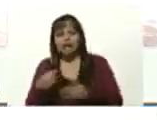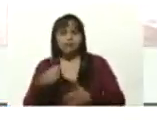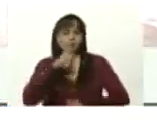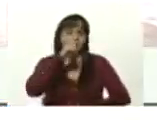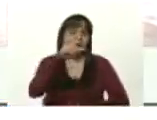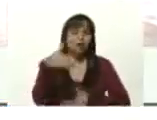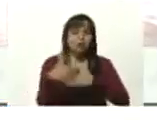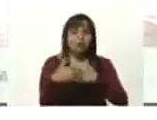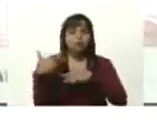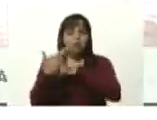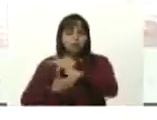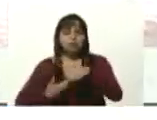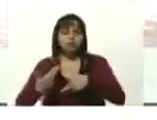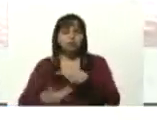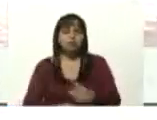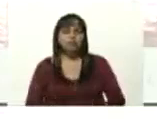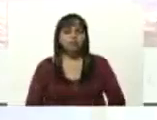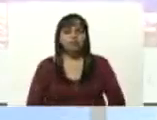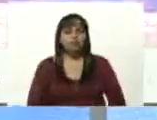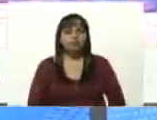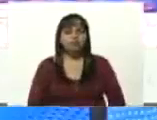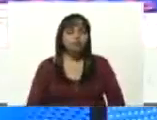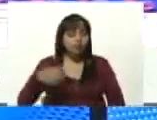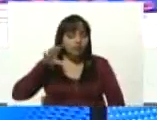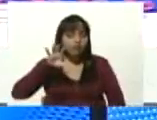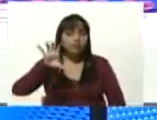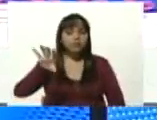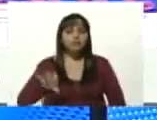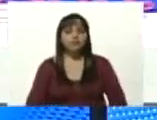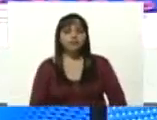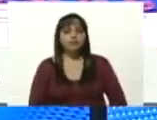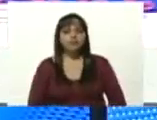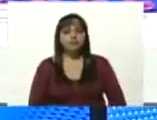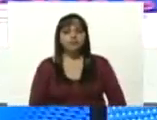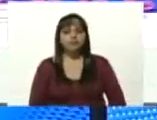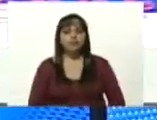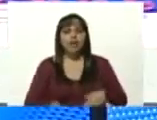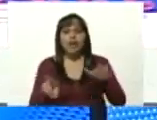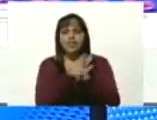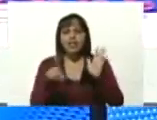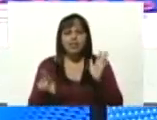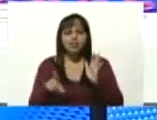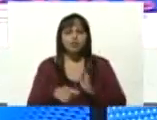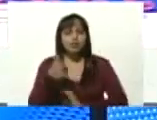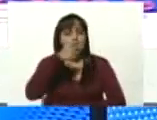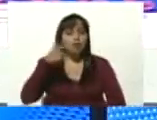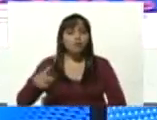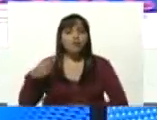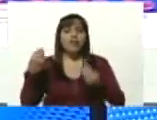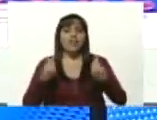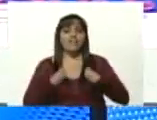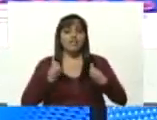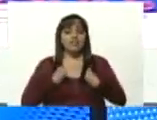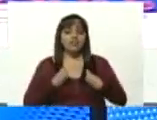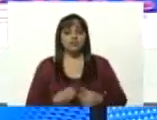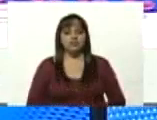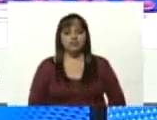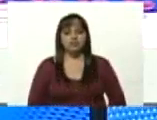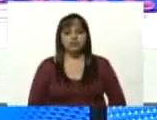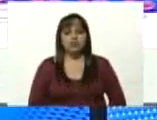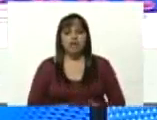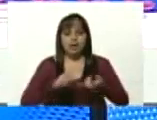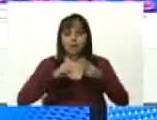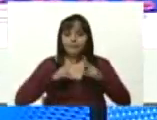revolución contra nuestra patria contra el derecho del pueblo a la vida en